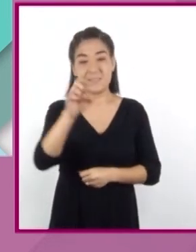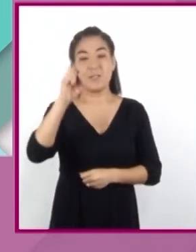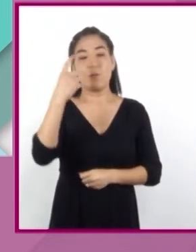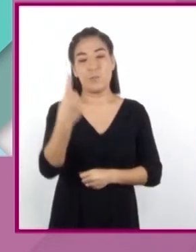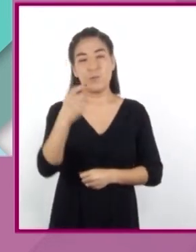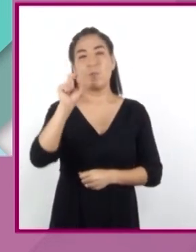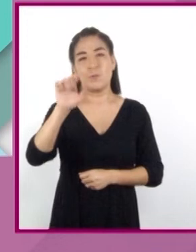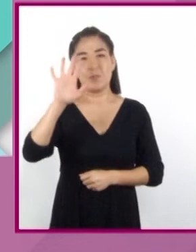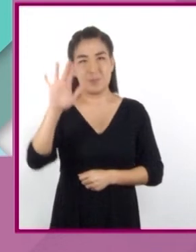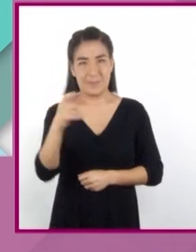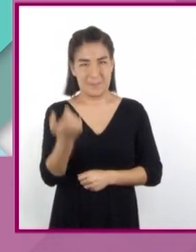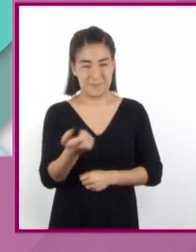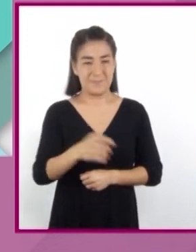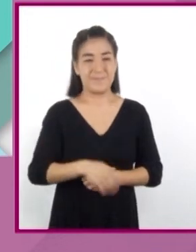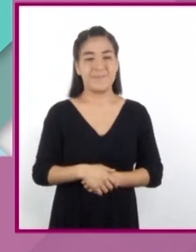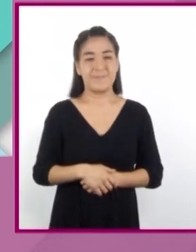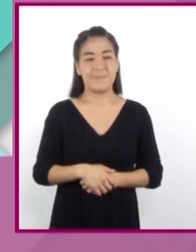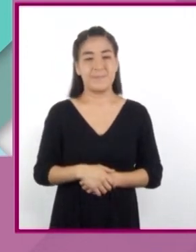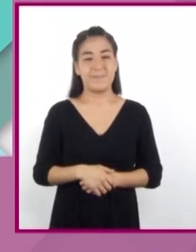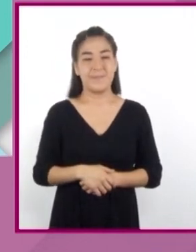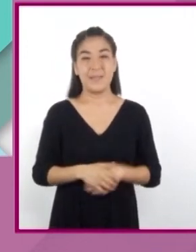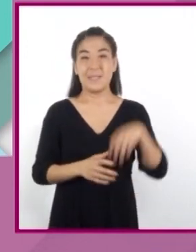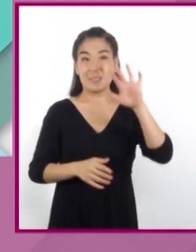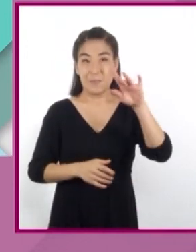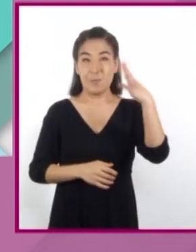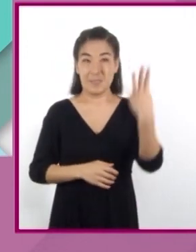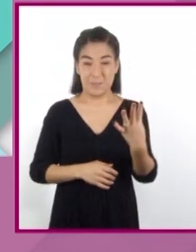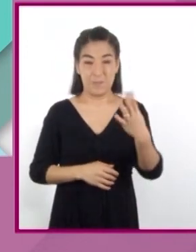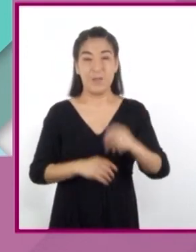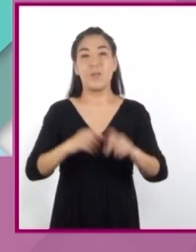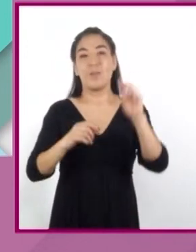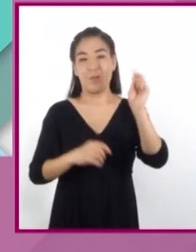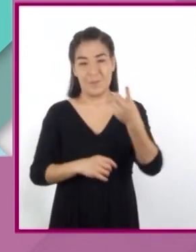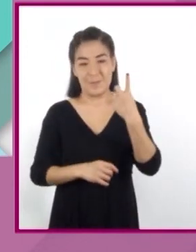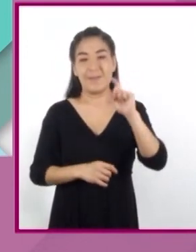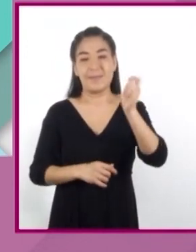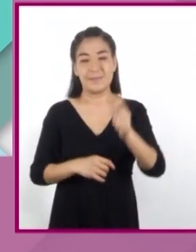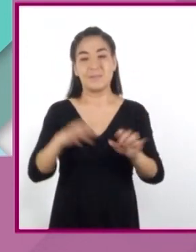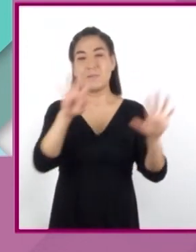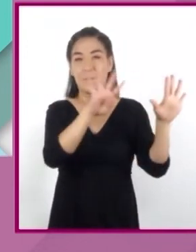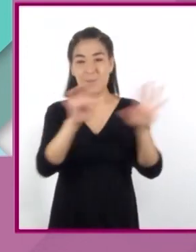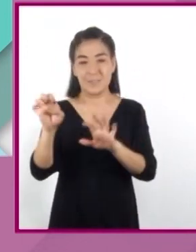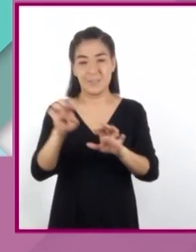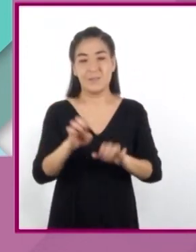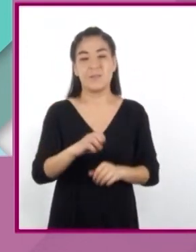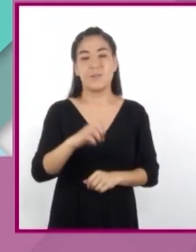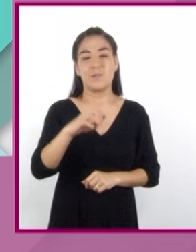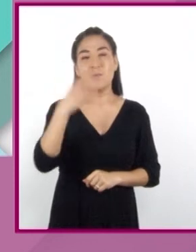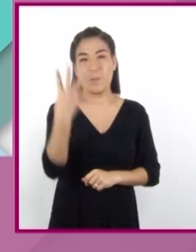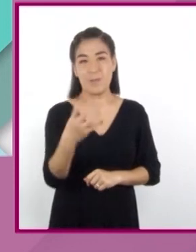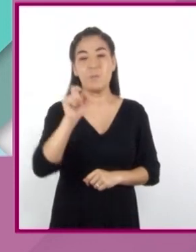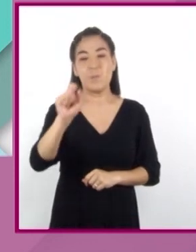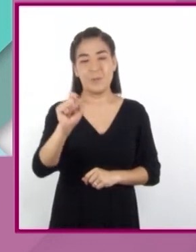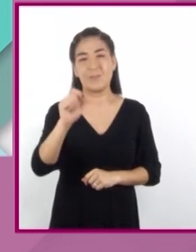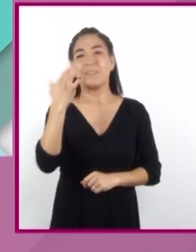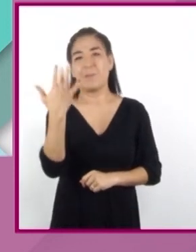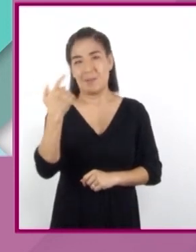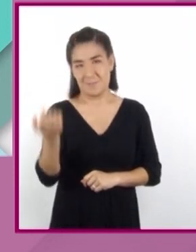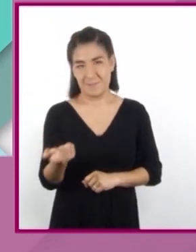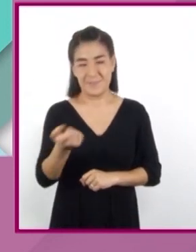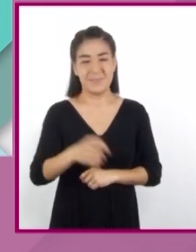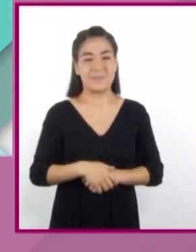.50 pesos. Por 54 dólares tenemos 904.50 pesos.